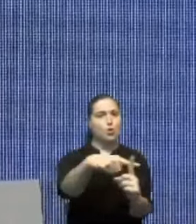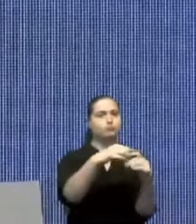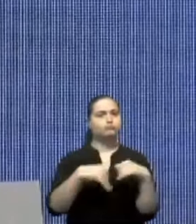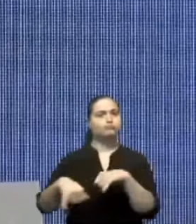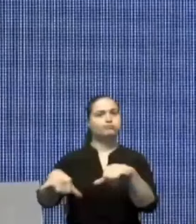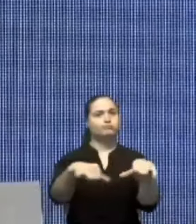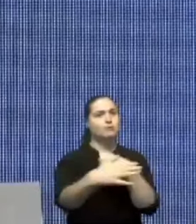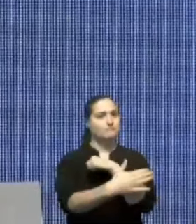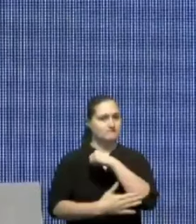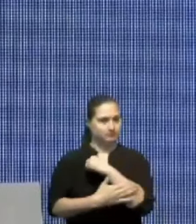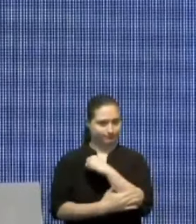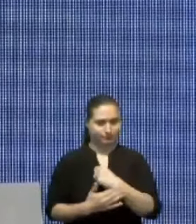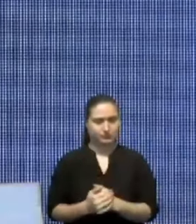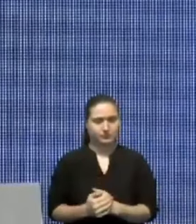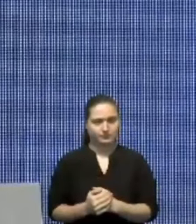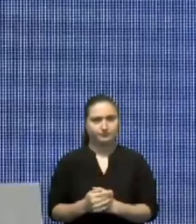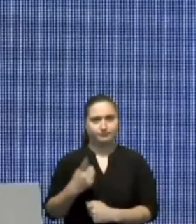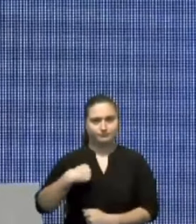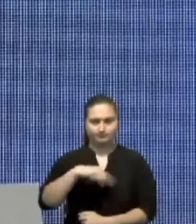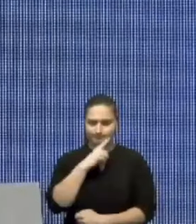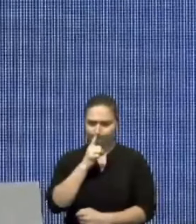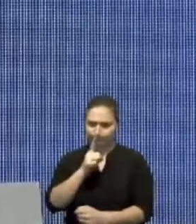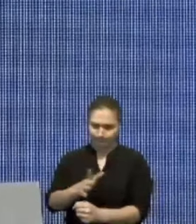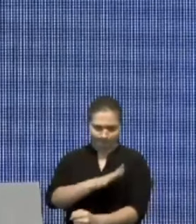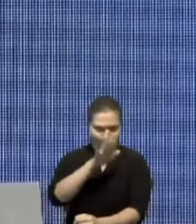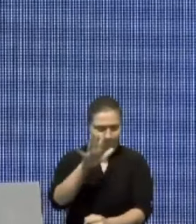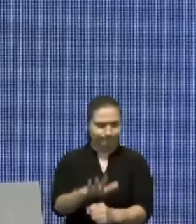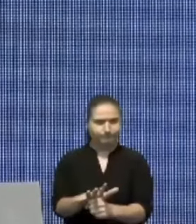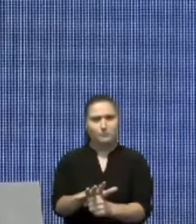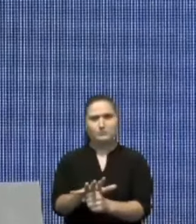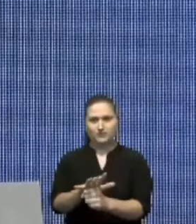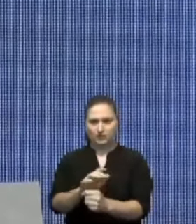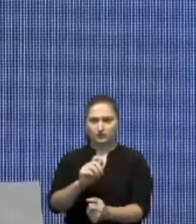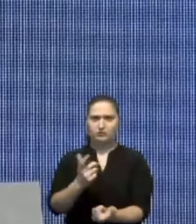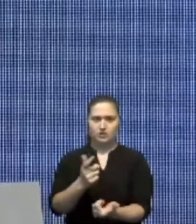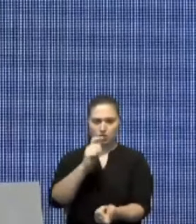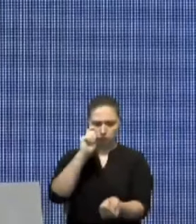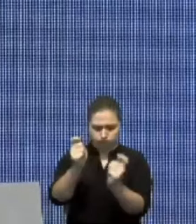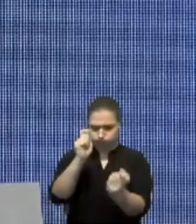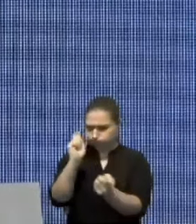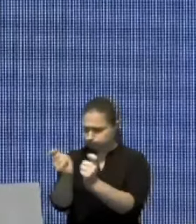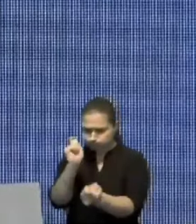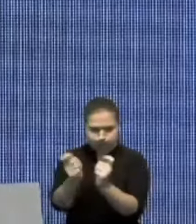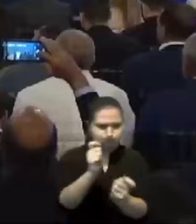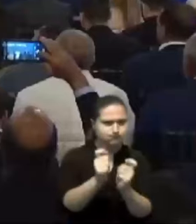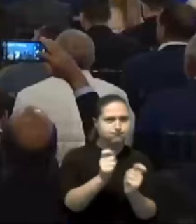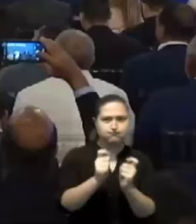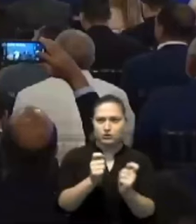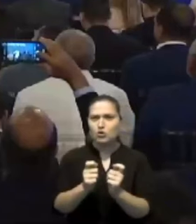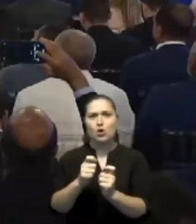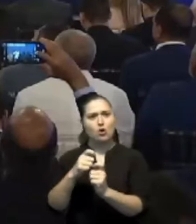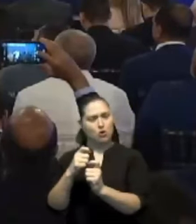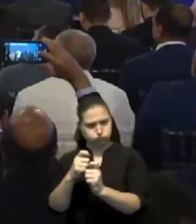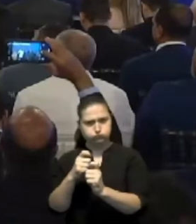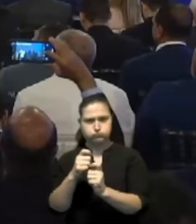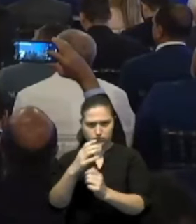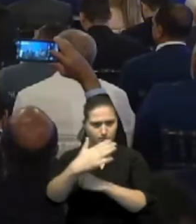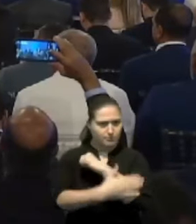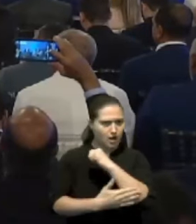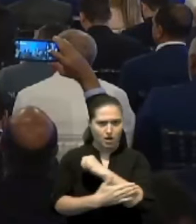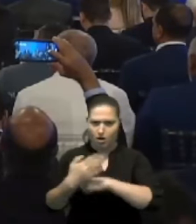Estamos comprometidos con realizar las transformaciones que cambiarán de manera positiva a nuestro país,